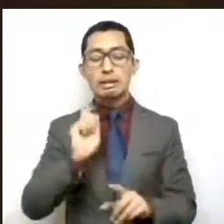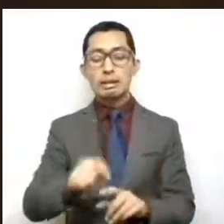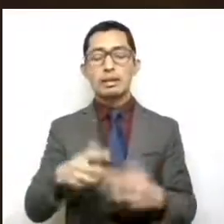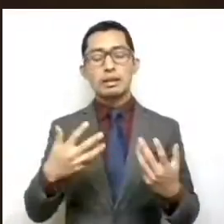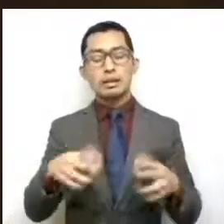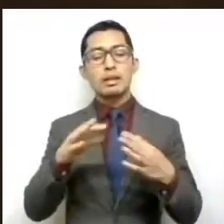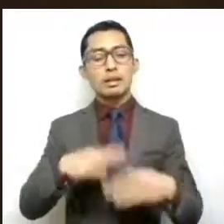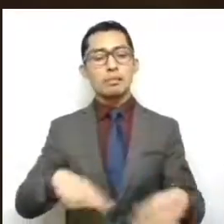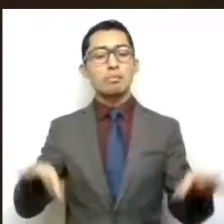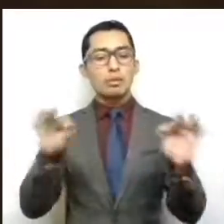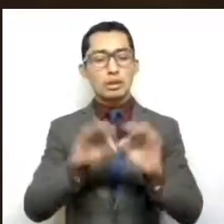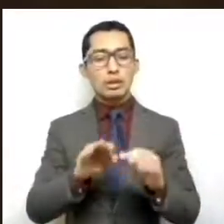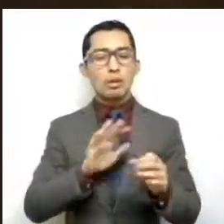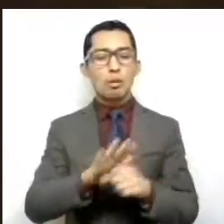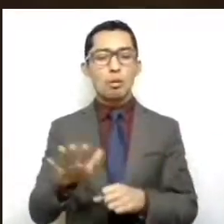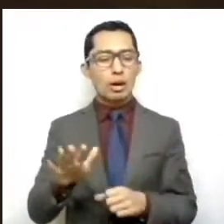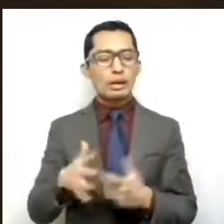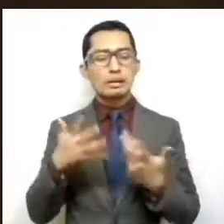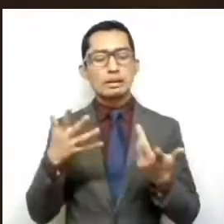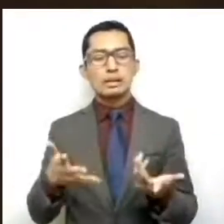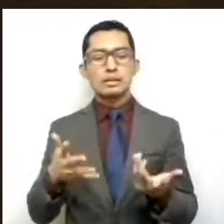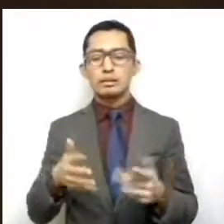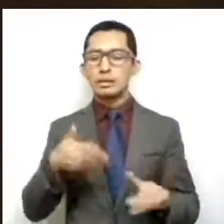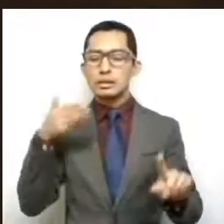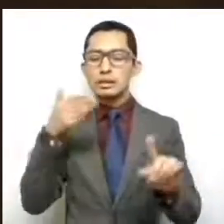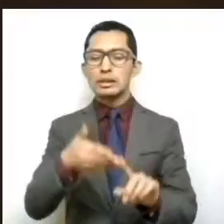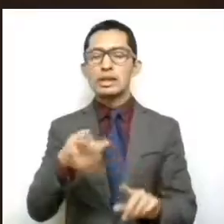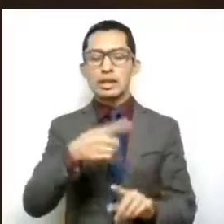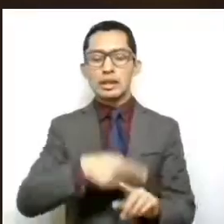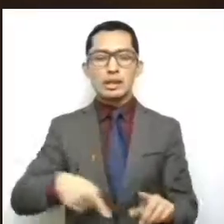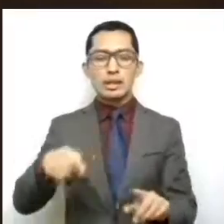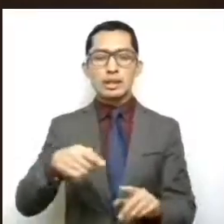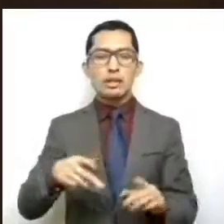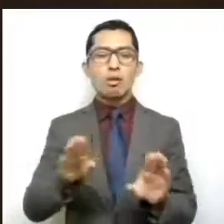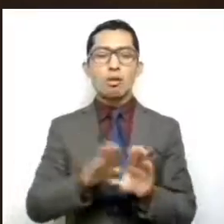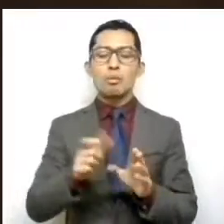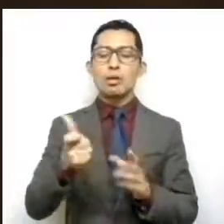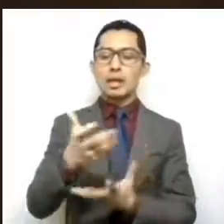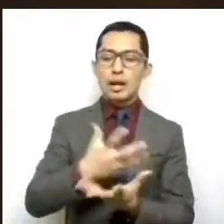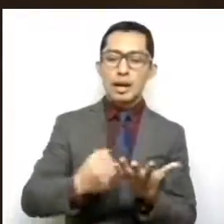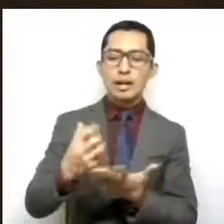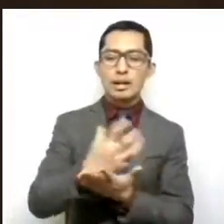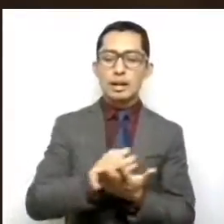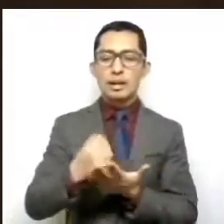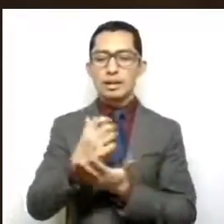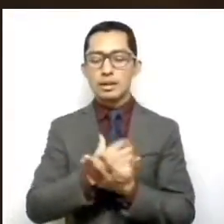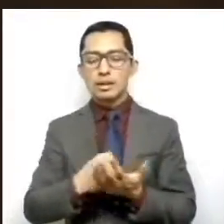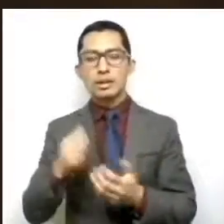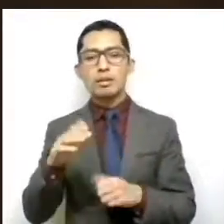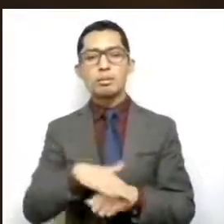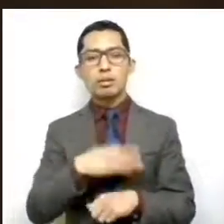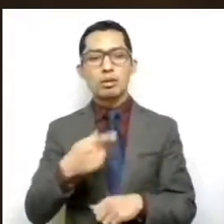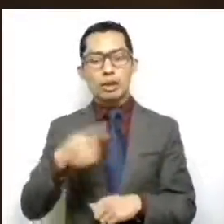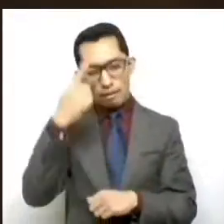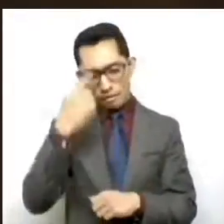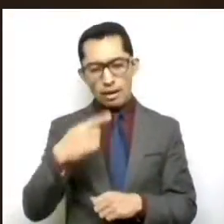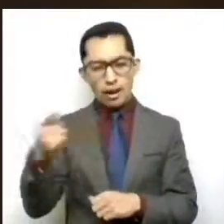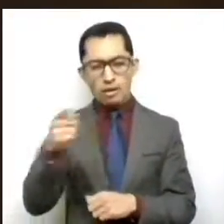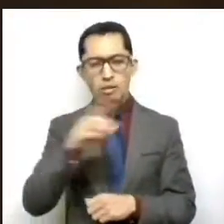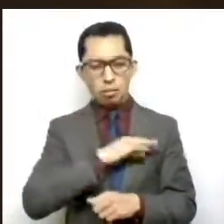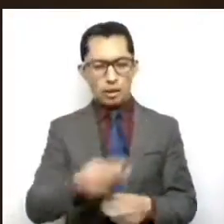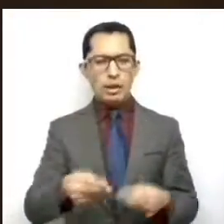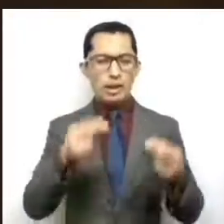importante, especialmente en lo que respecta a la generación de ingresos, porque es relativamente fácil acceder a ella.